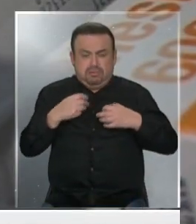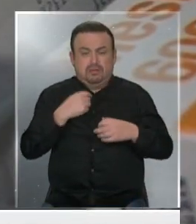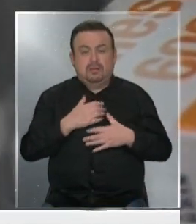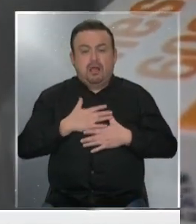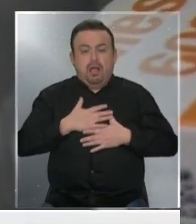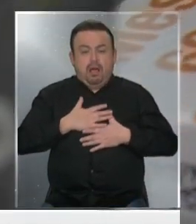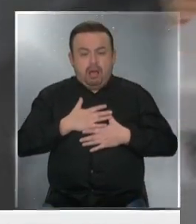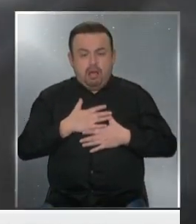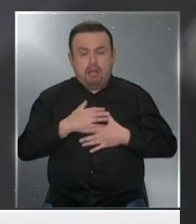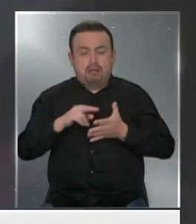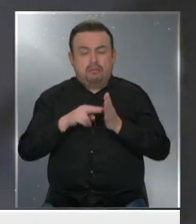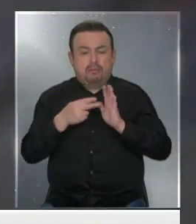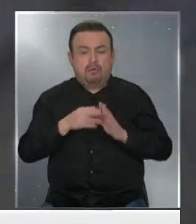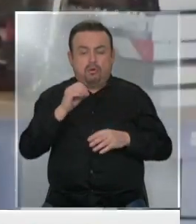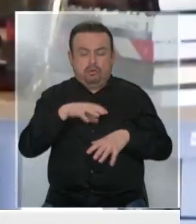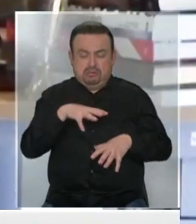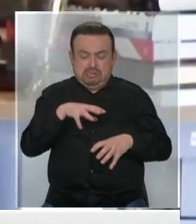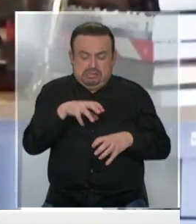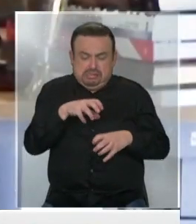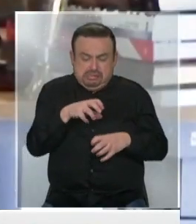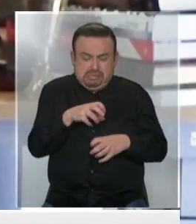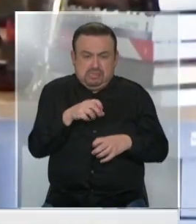asmáticos o con artritis reumatoide.